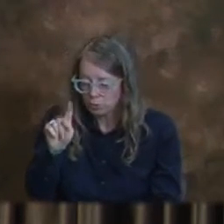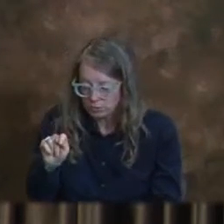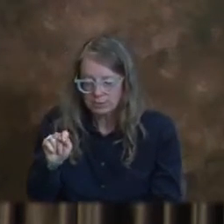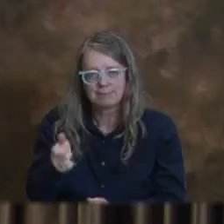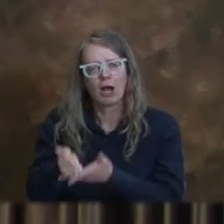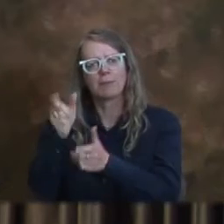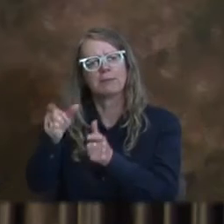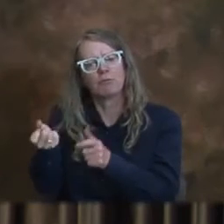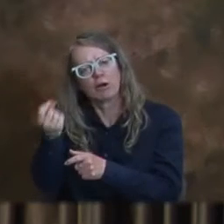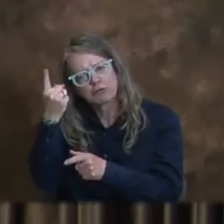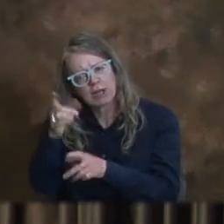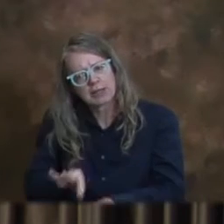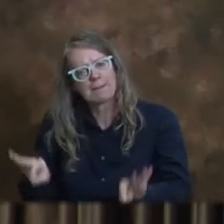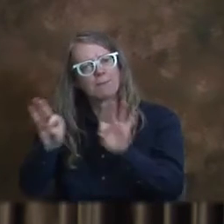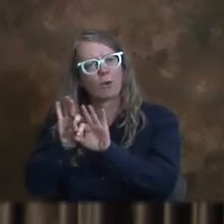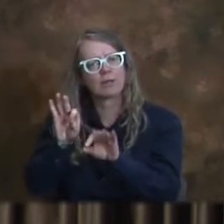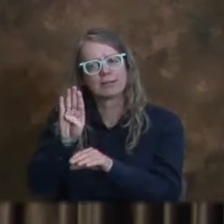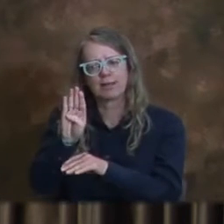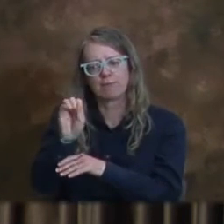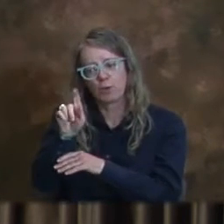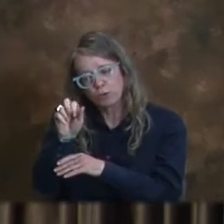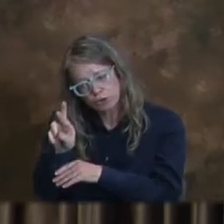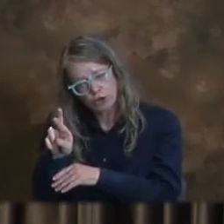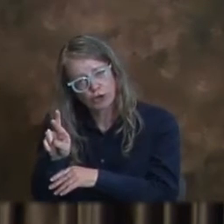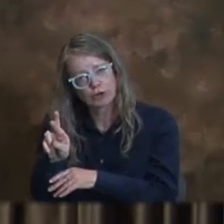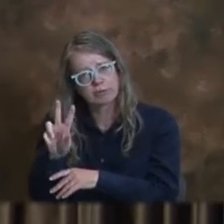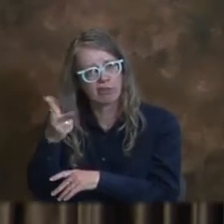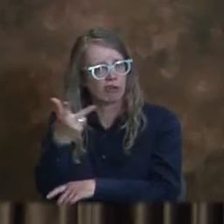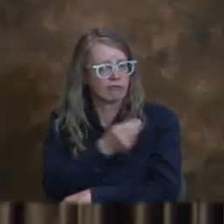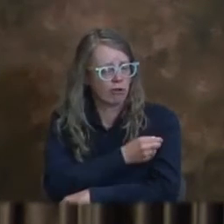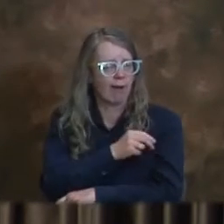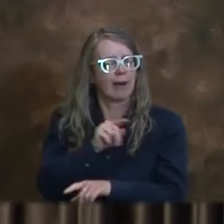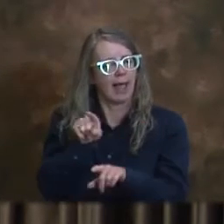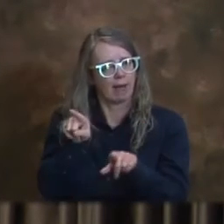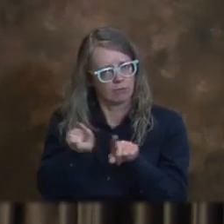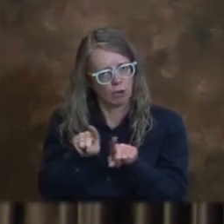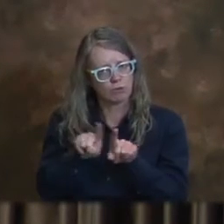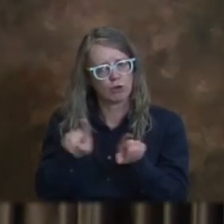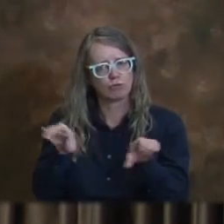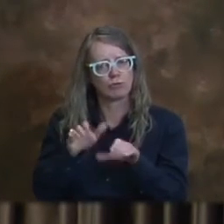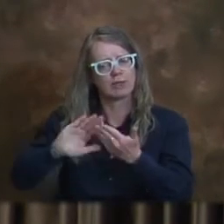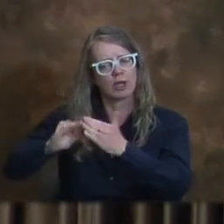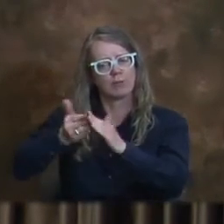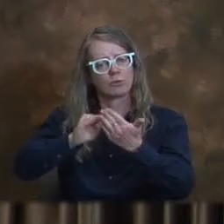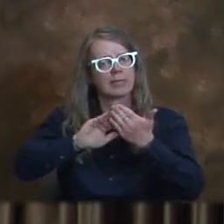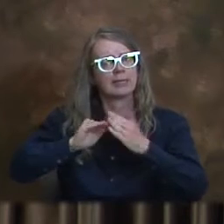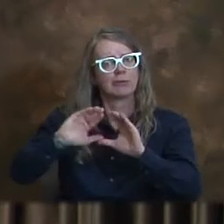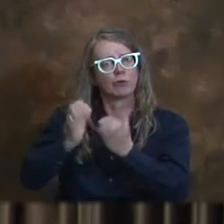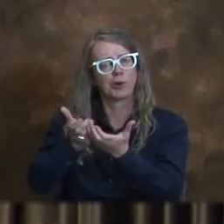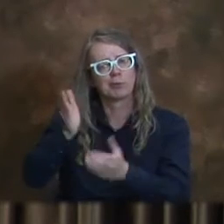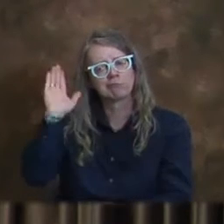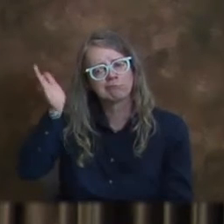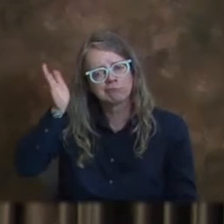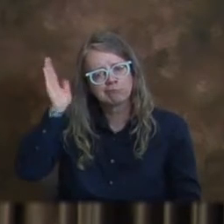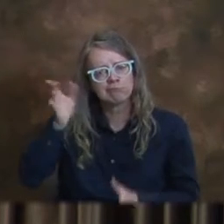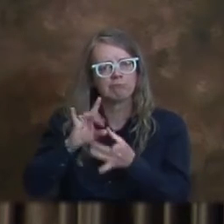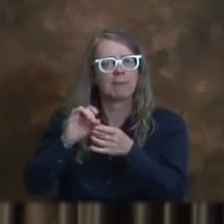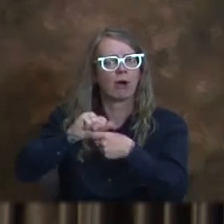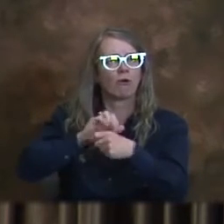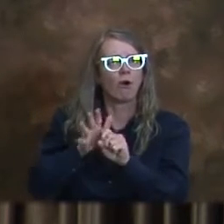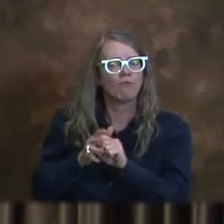pues algunos eventos o charlas comunitarias acerca de COVID en general, pero por supuesto